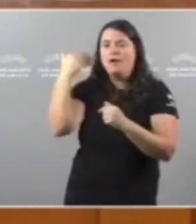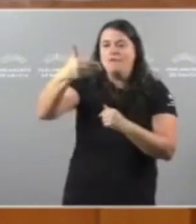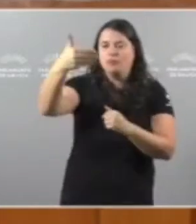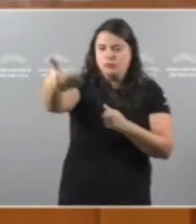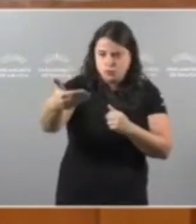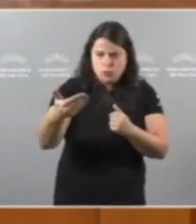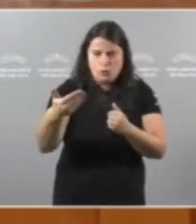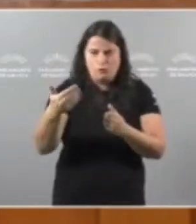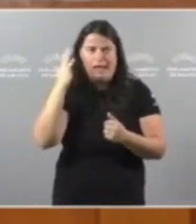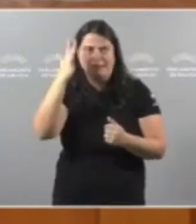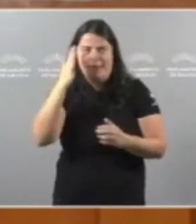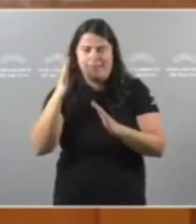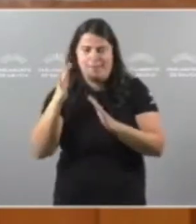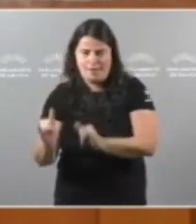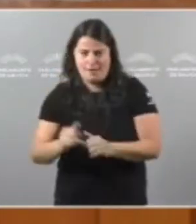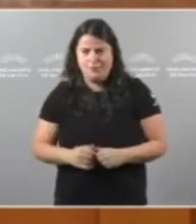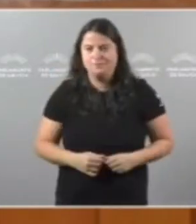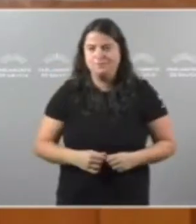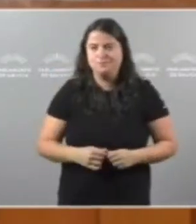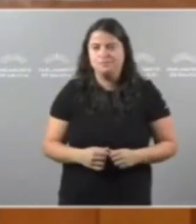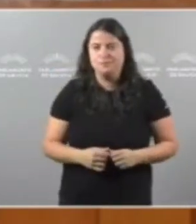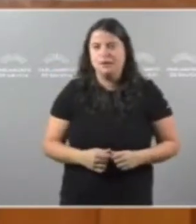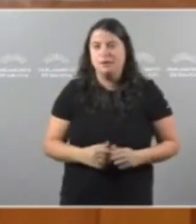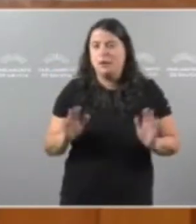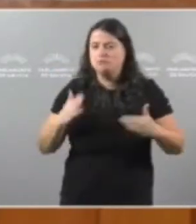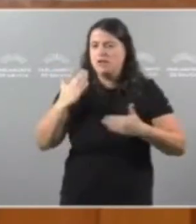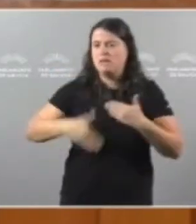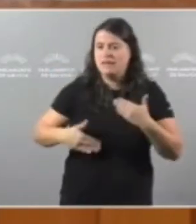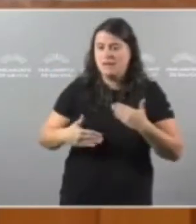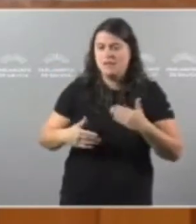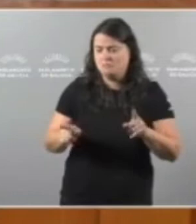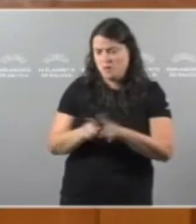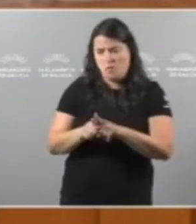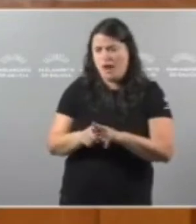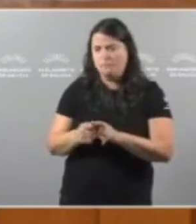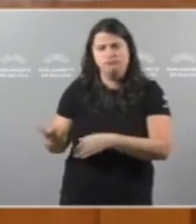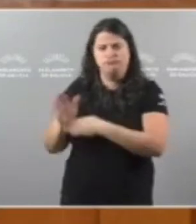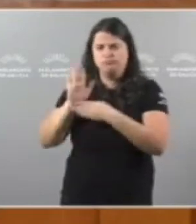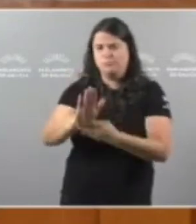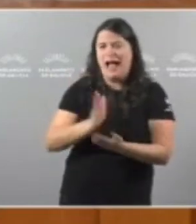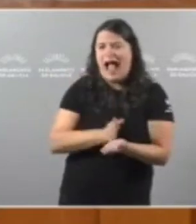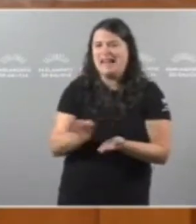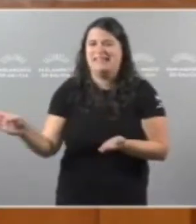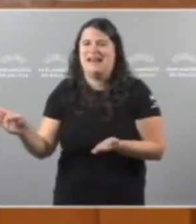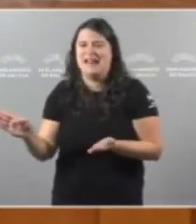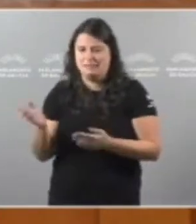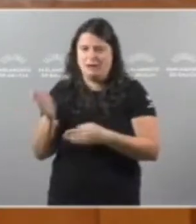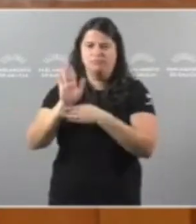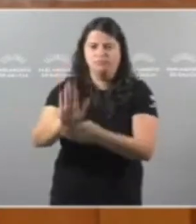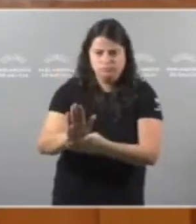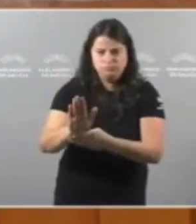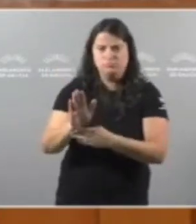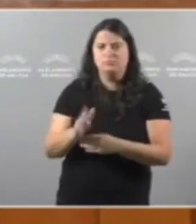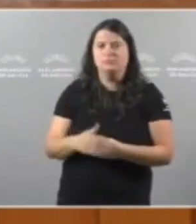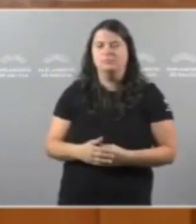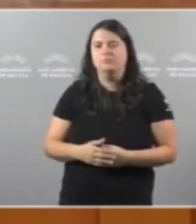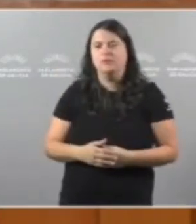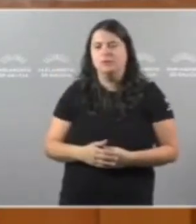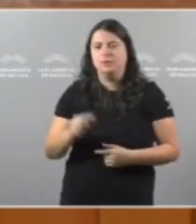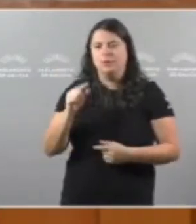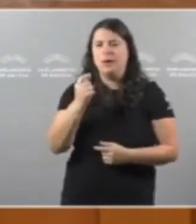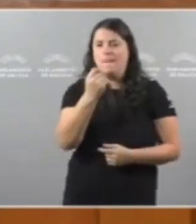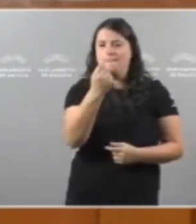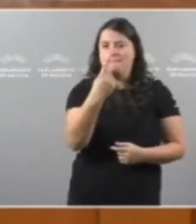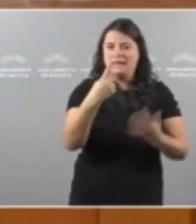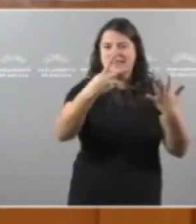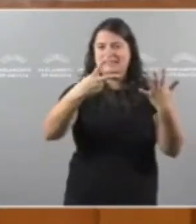Pero ainda con esta limitación O BNG propón unha alternativa con dúas patas Reorientar o destino de 1